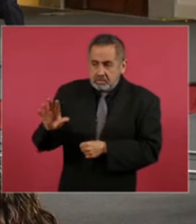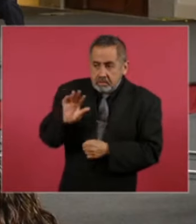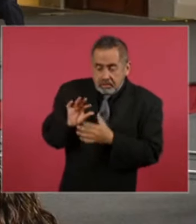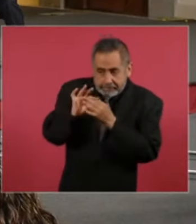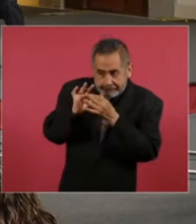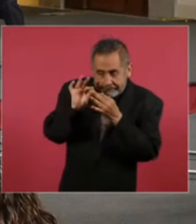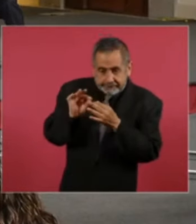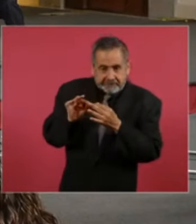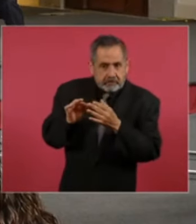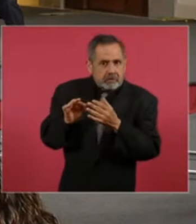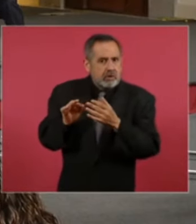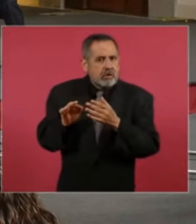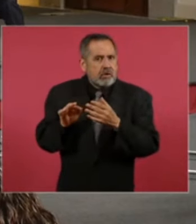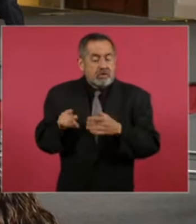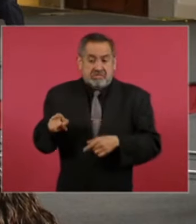muy